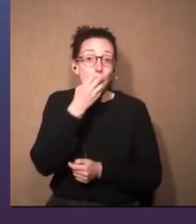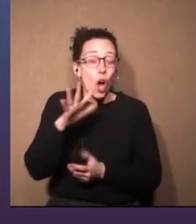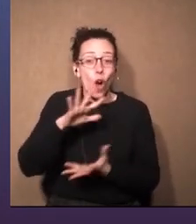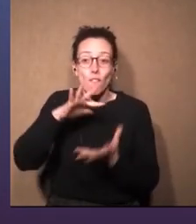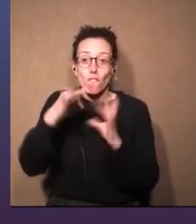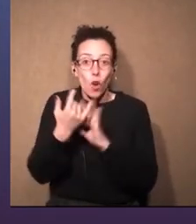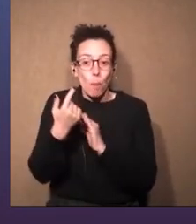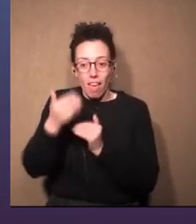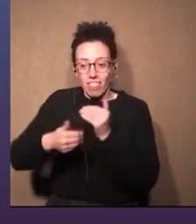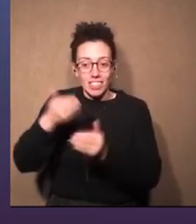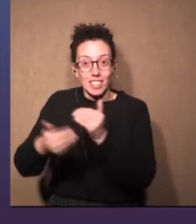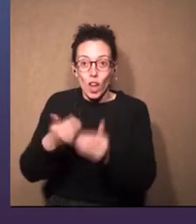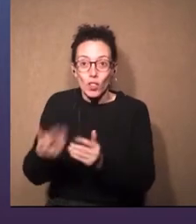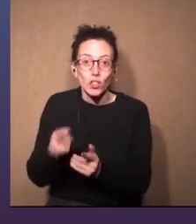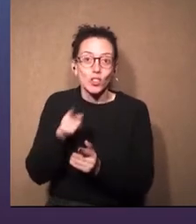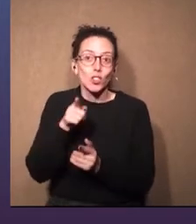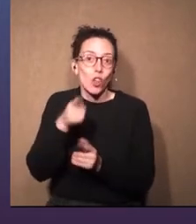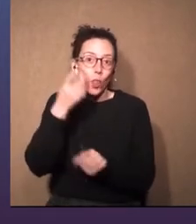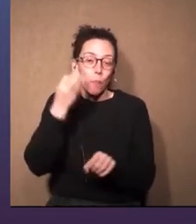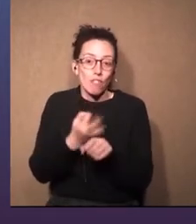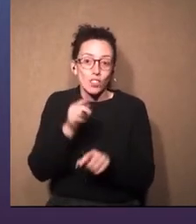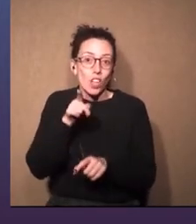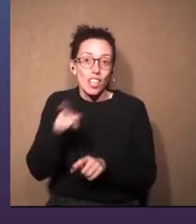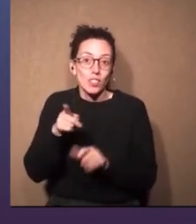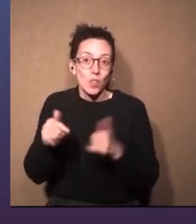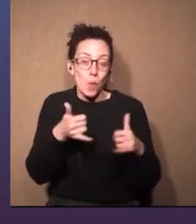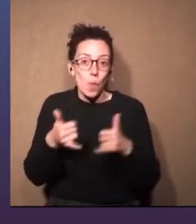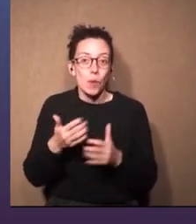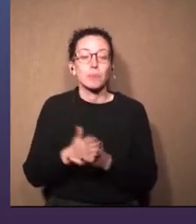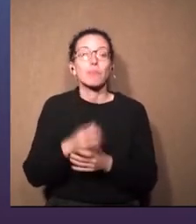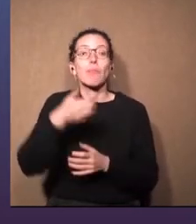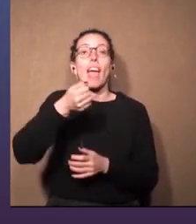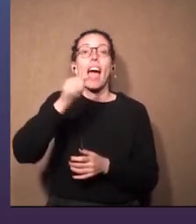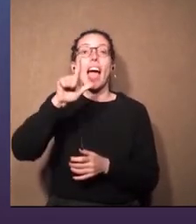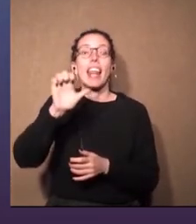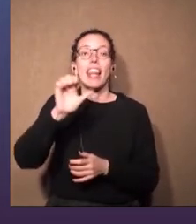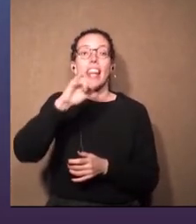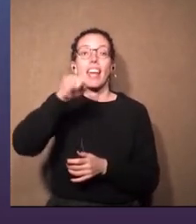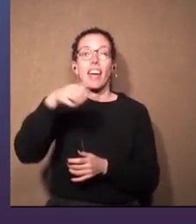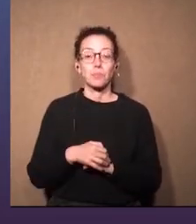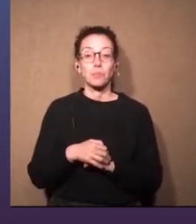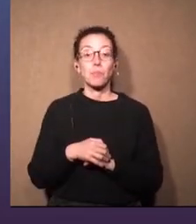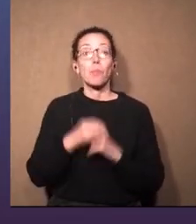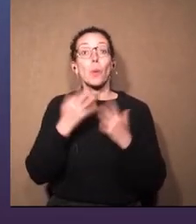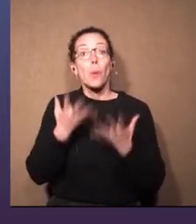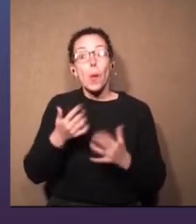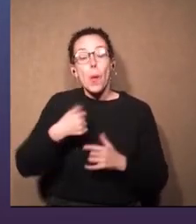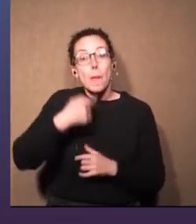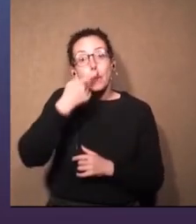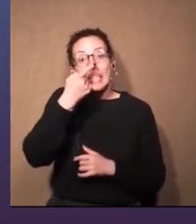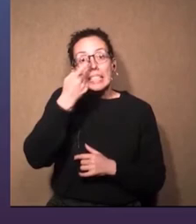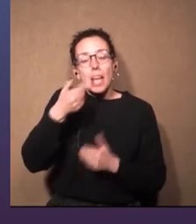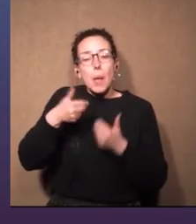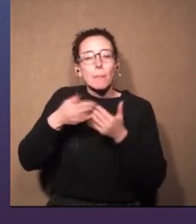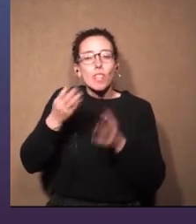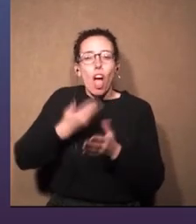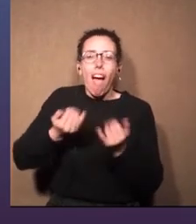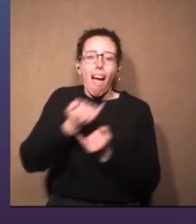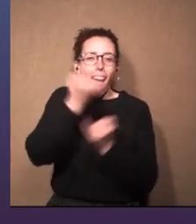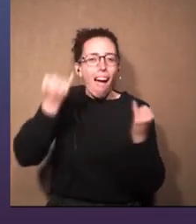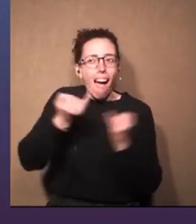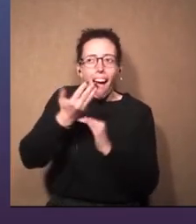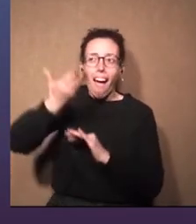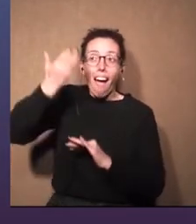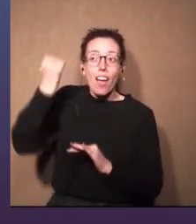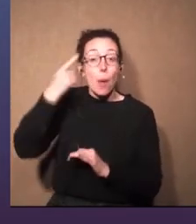mejor vehículo para el desarrollo, ¿no? De la profesión. Ale, Alejandra. Bueno, mi interés empezó hace